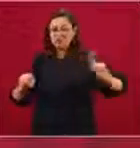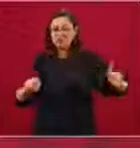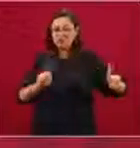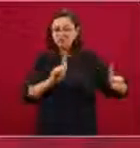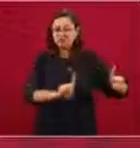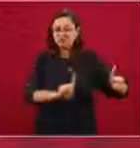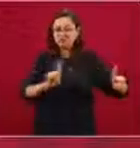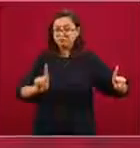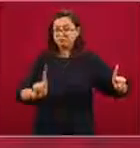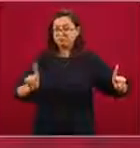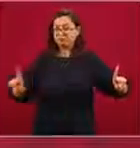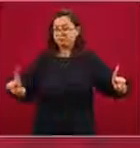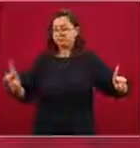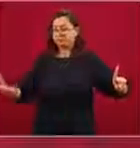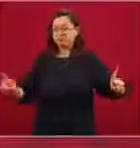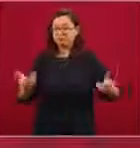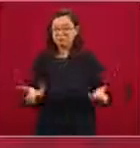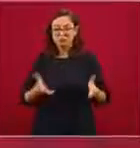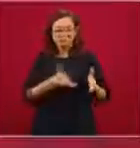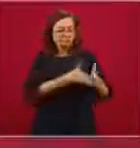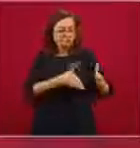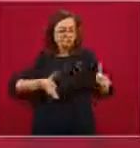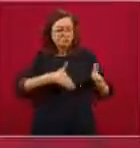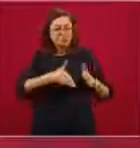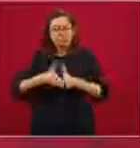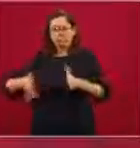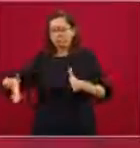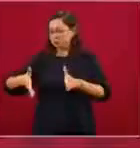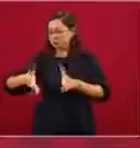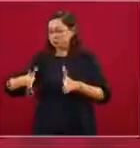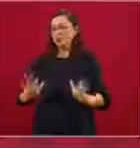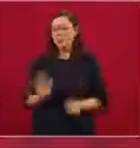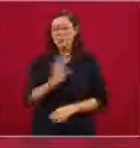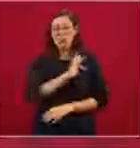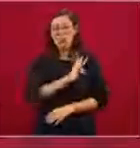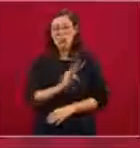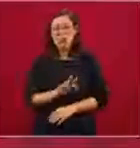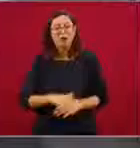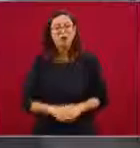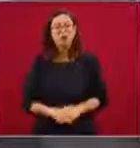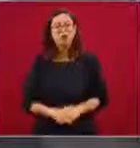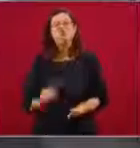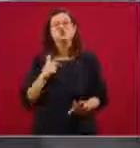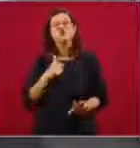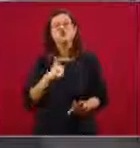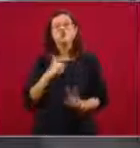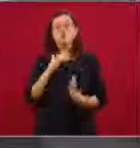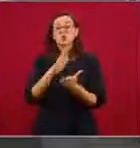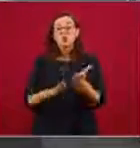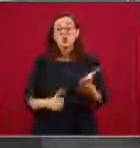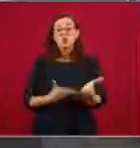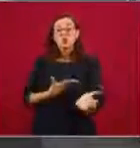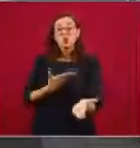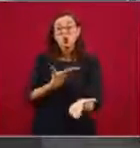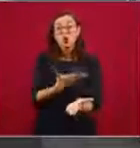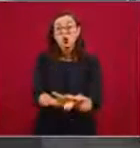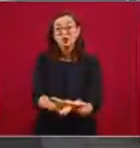Y yo hice la propuesta, porque hay un comité de esta ceremonia,